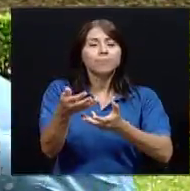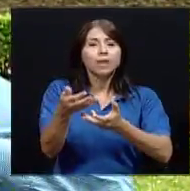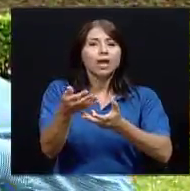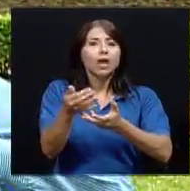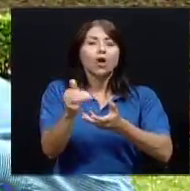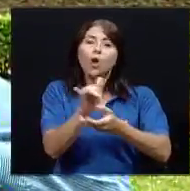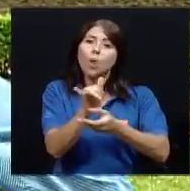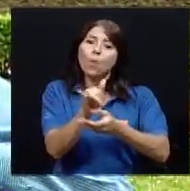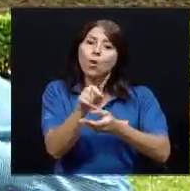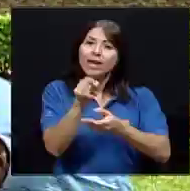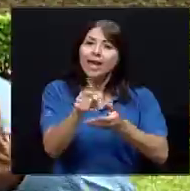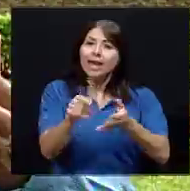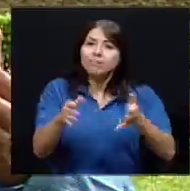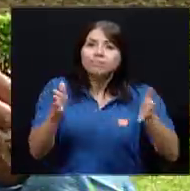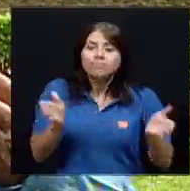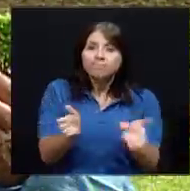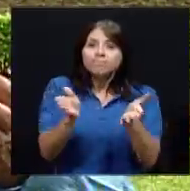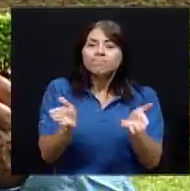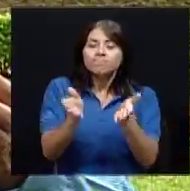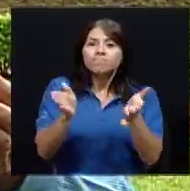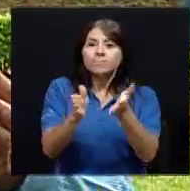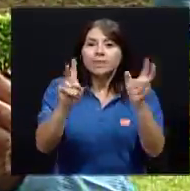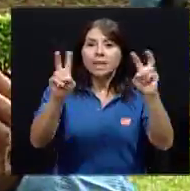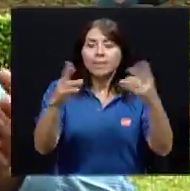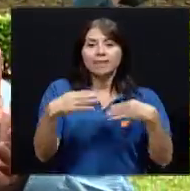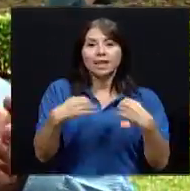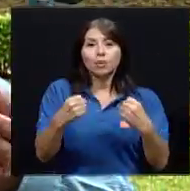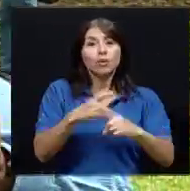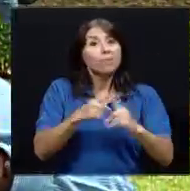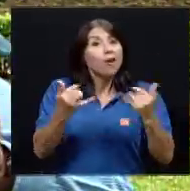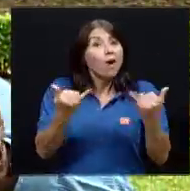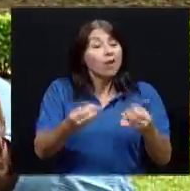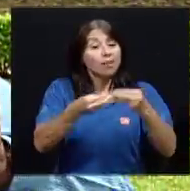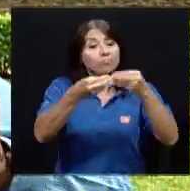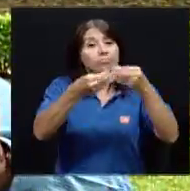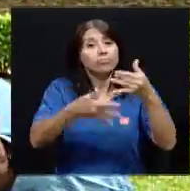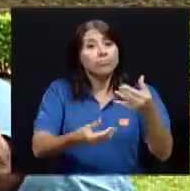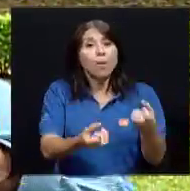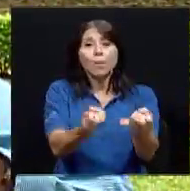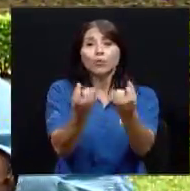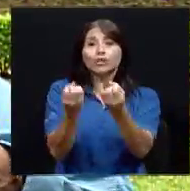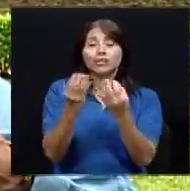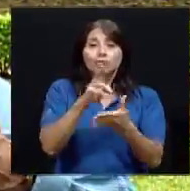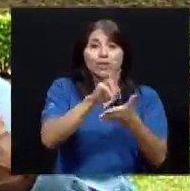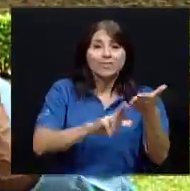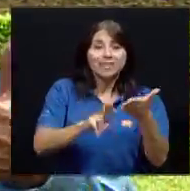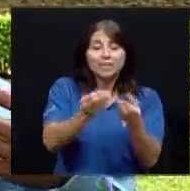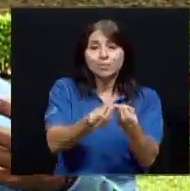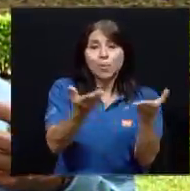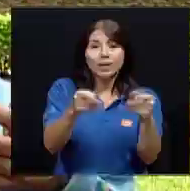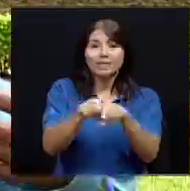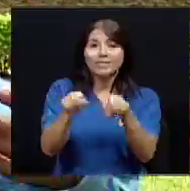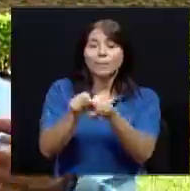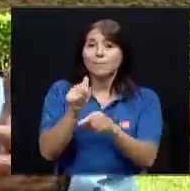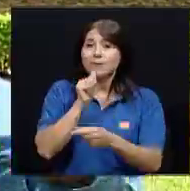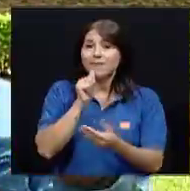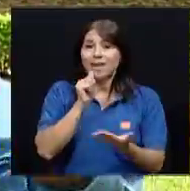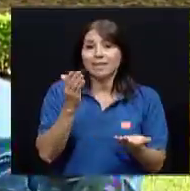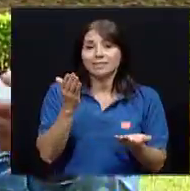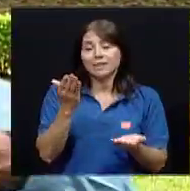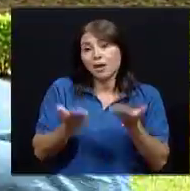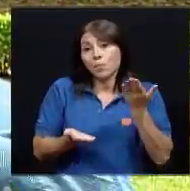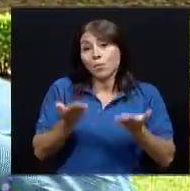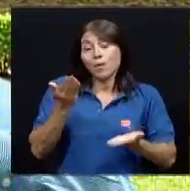de lo que es el tema de salud. Y ahora, como son tantas las universidades, tanto públicas como privadas, probablemente, para no causar, digamos,